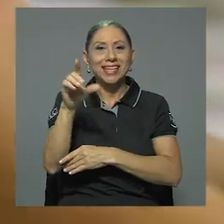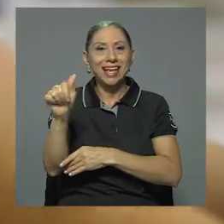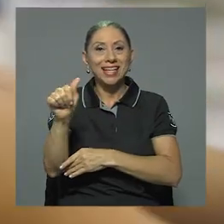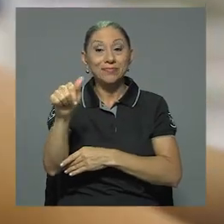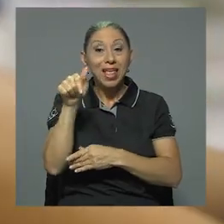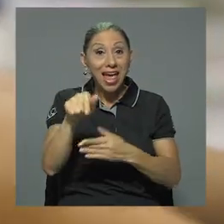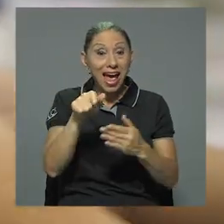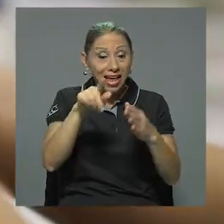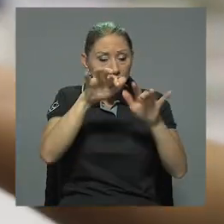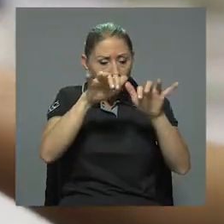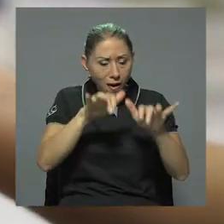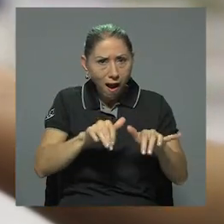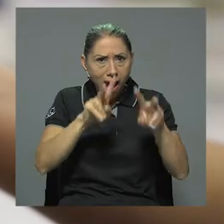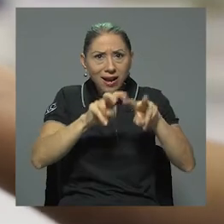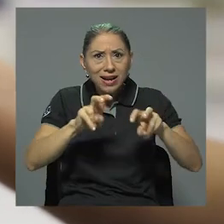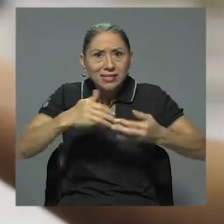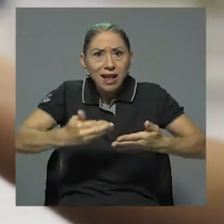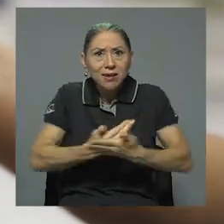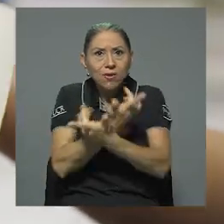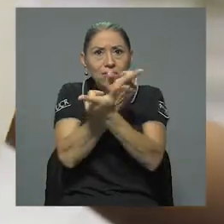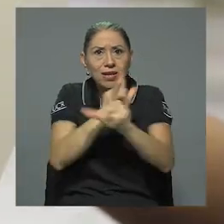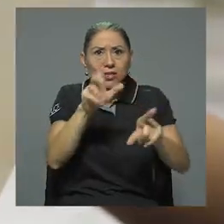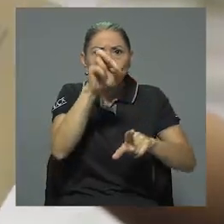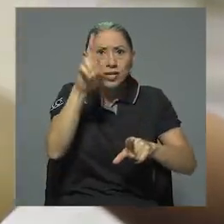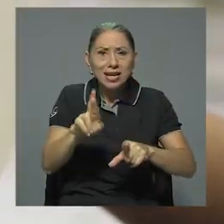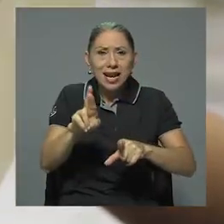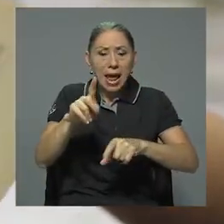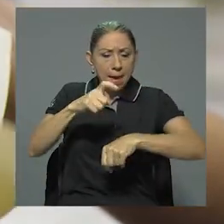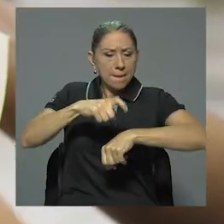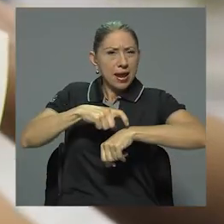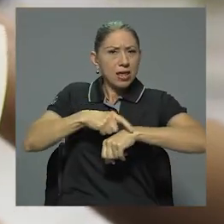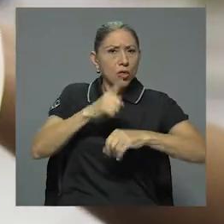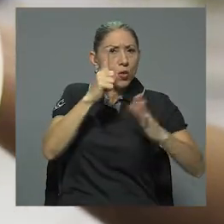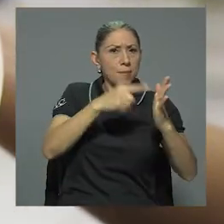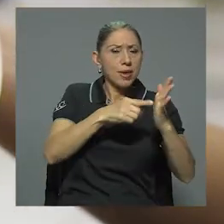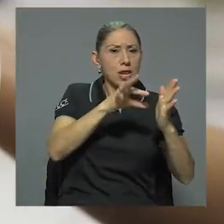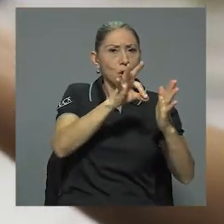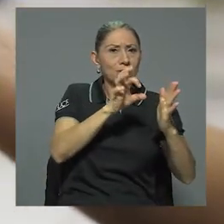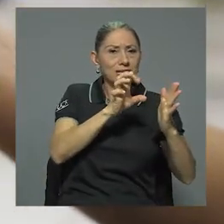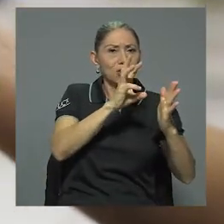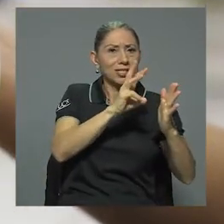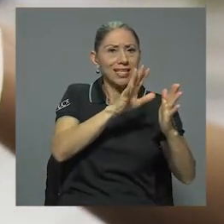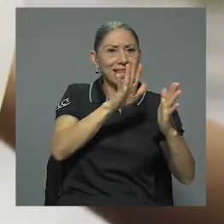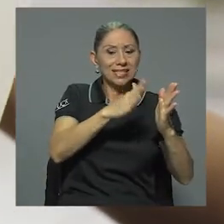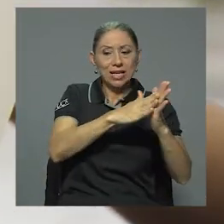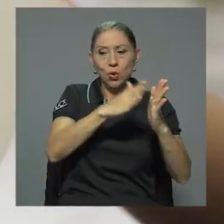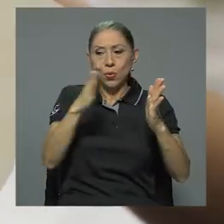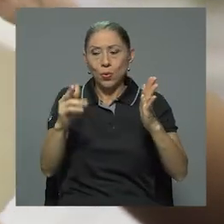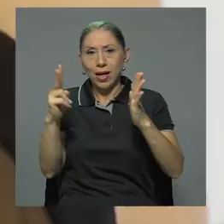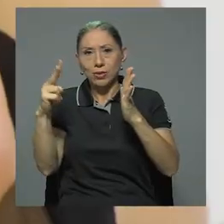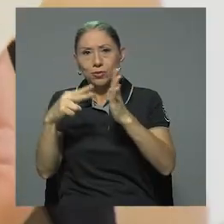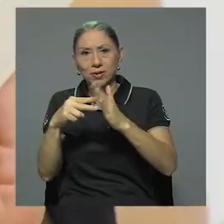libro analiza la historia del neoliberalismo en Costa Rica en el periodo de 1965 al 2000.